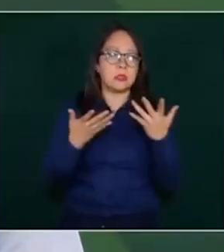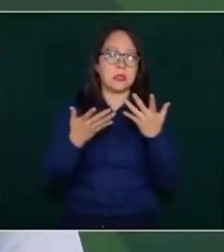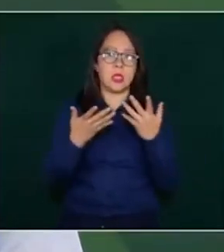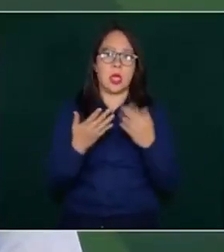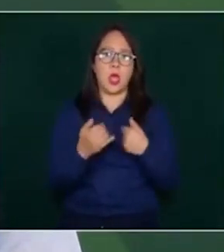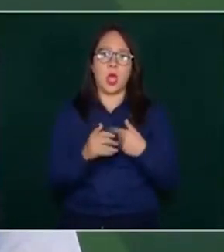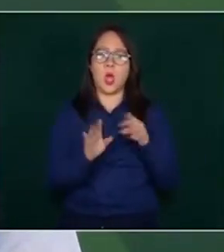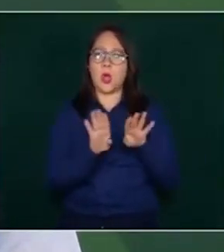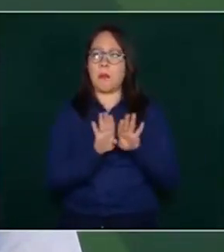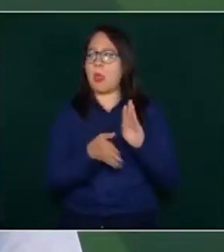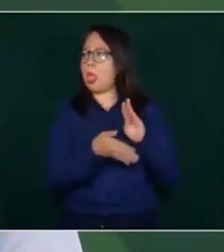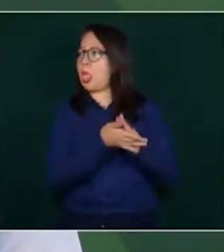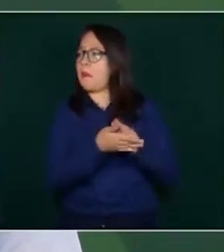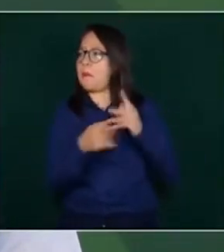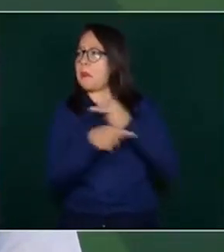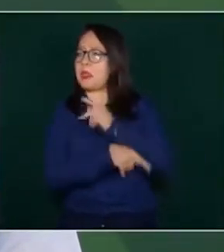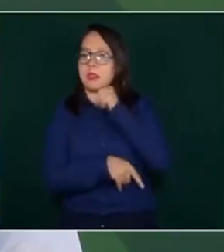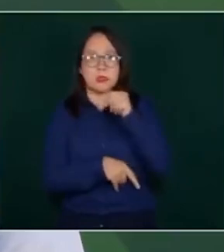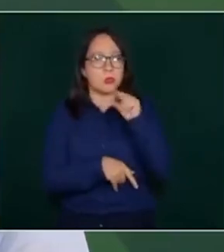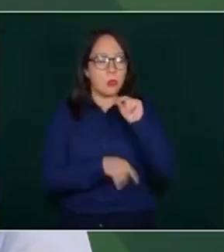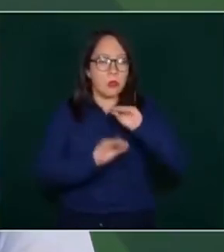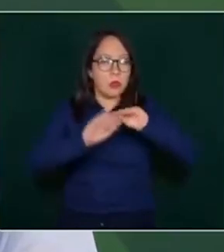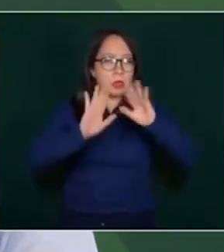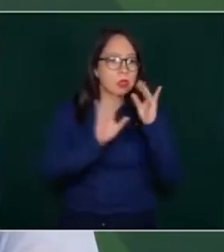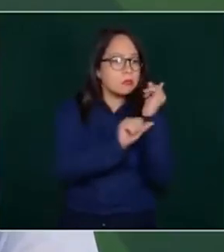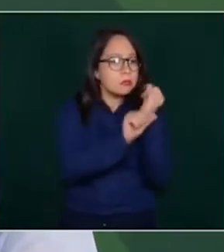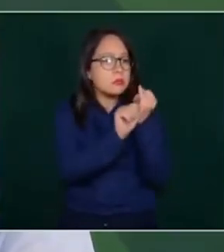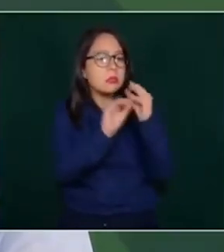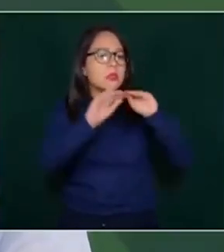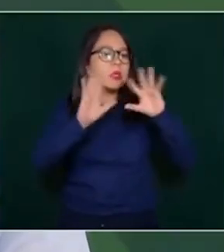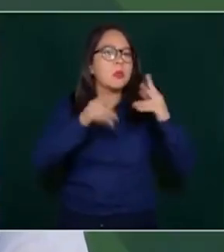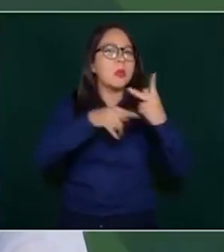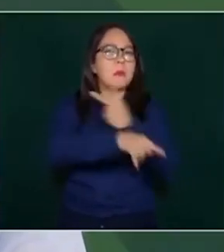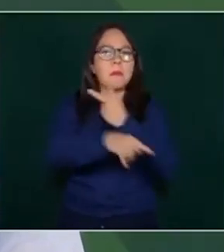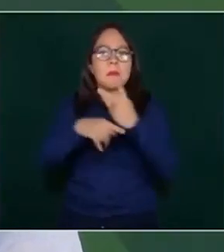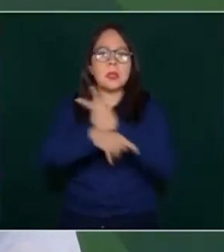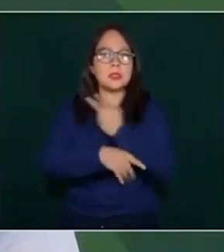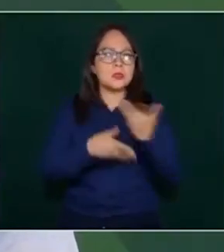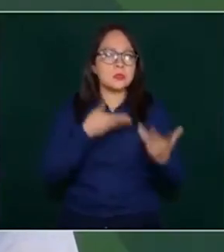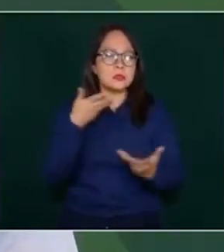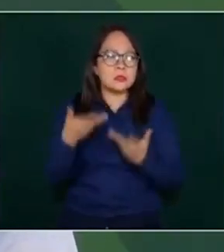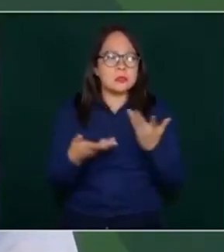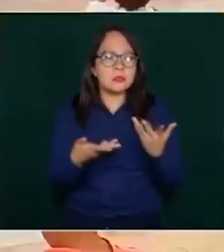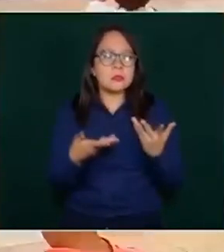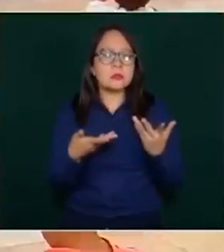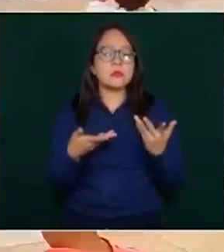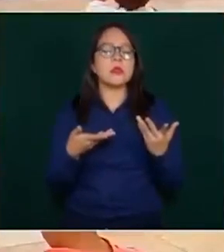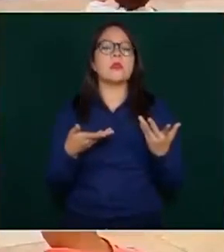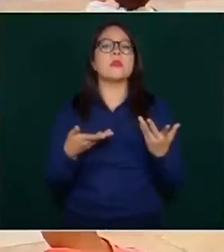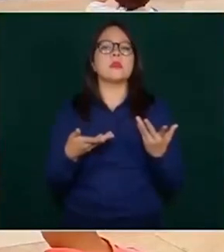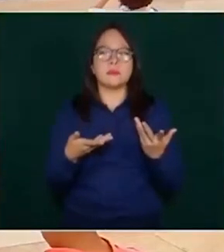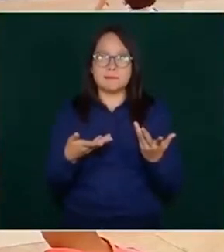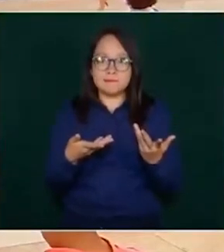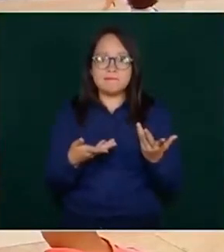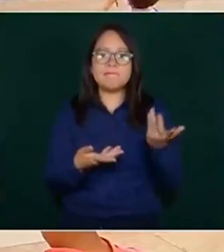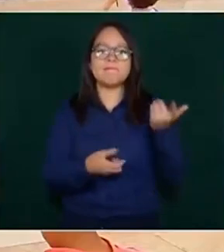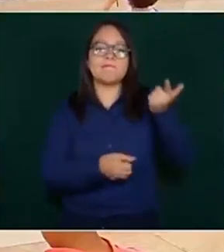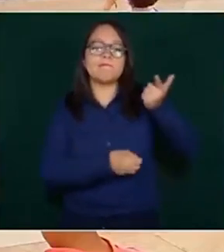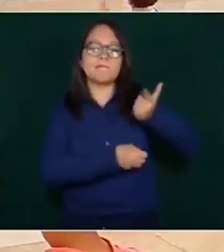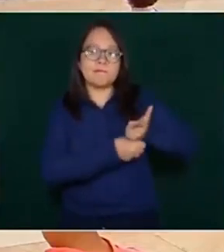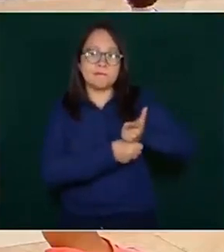esclarecimiento de los hechos y en tal virtud dar a conocer que